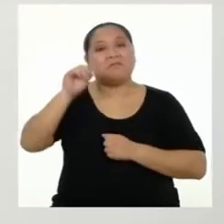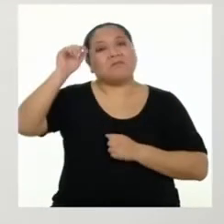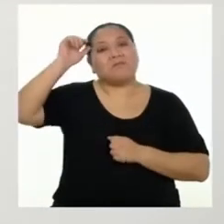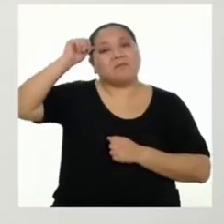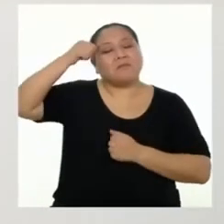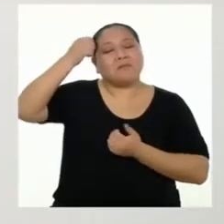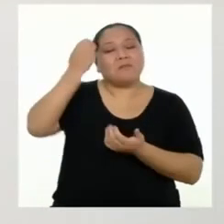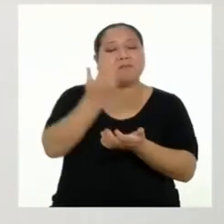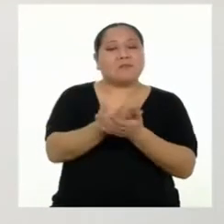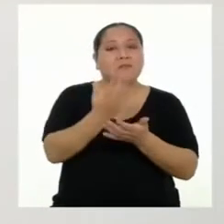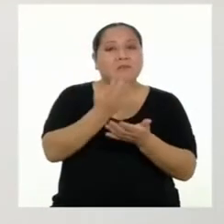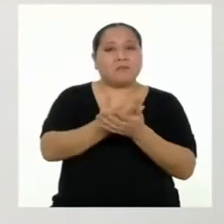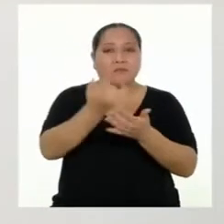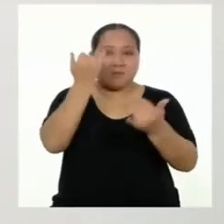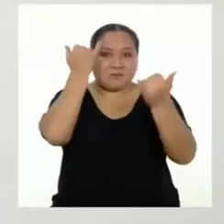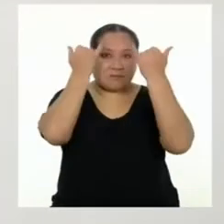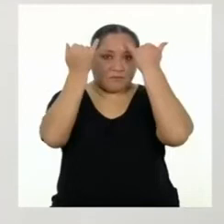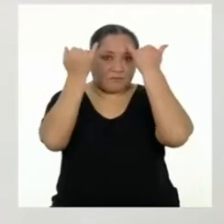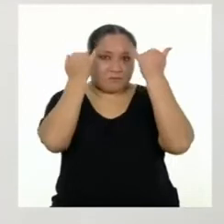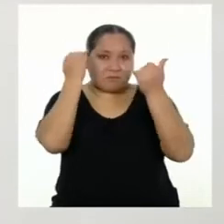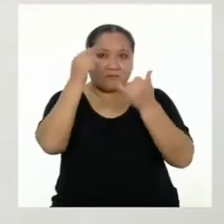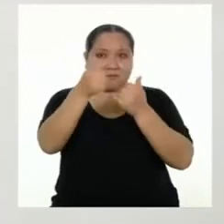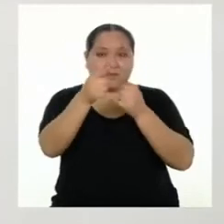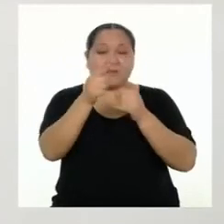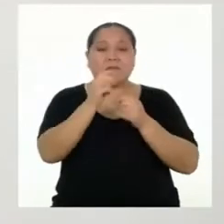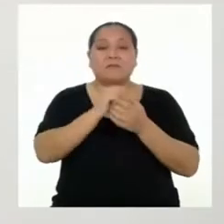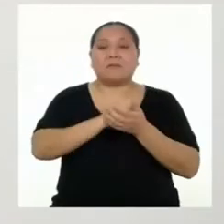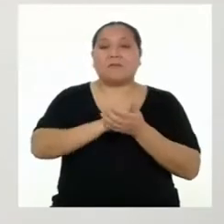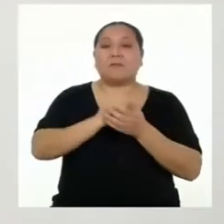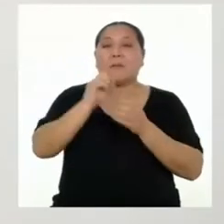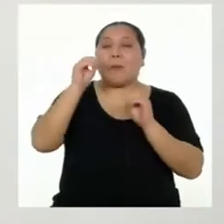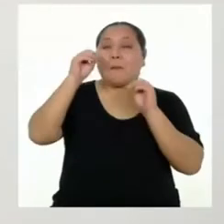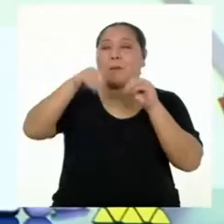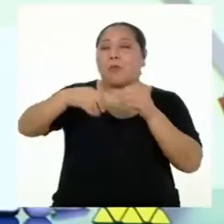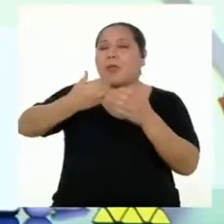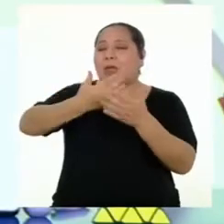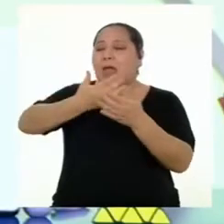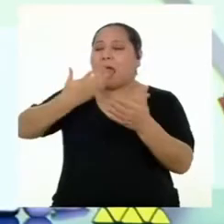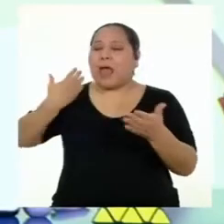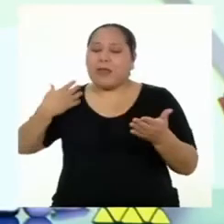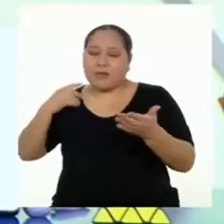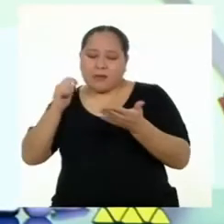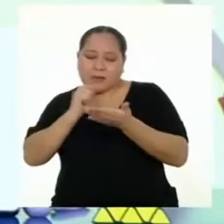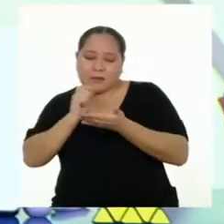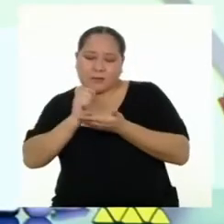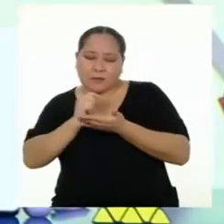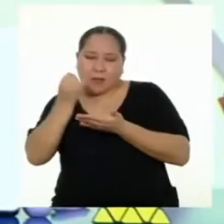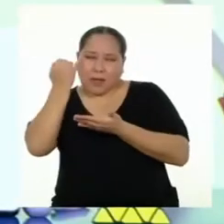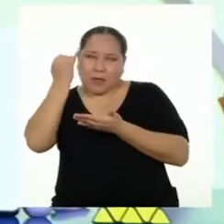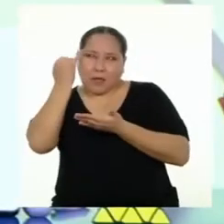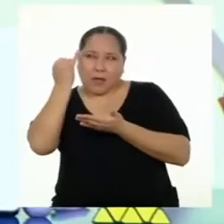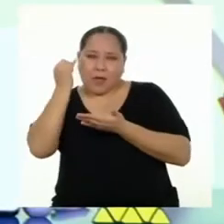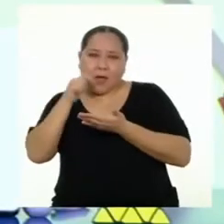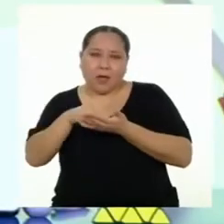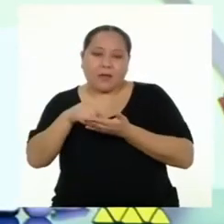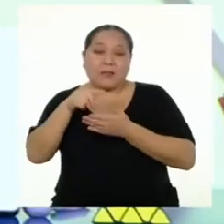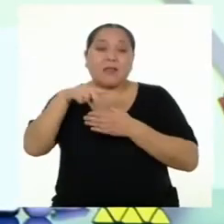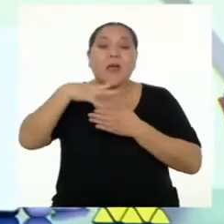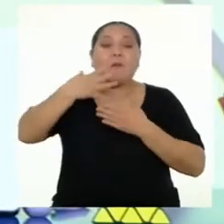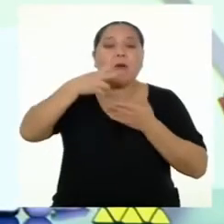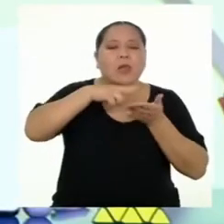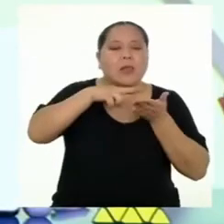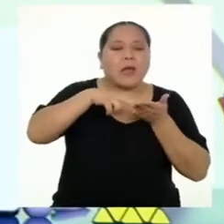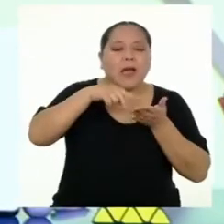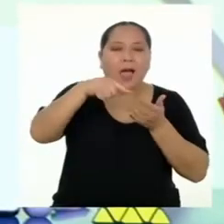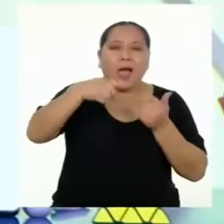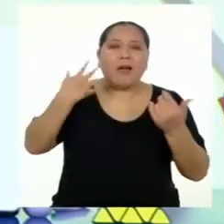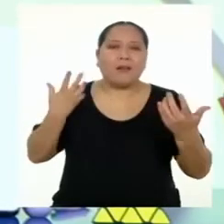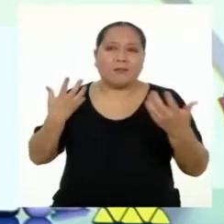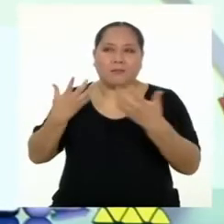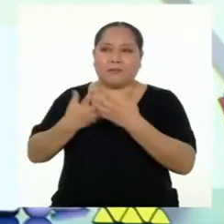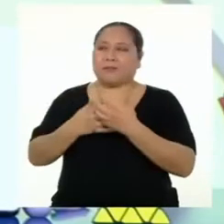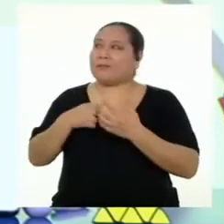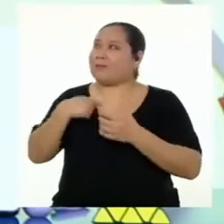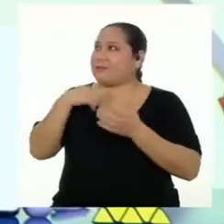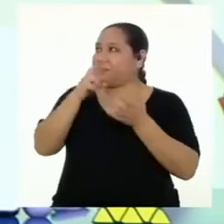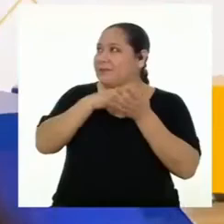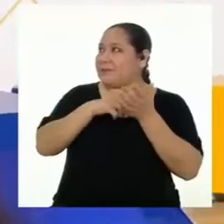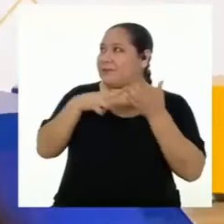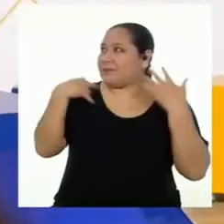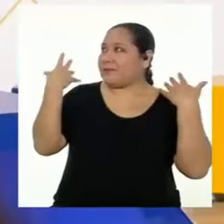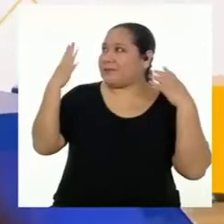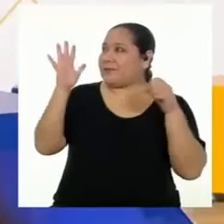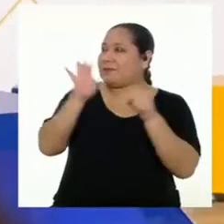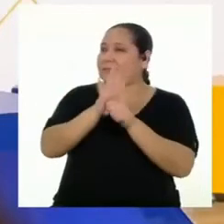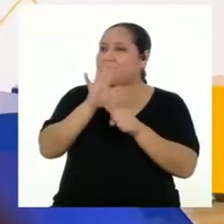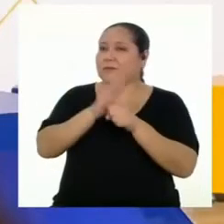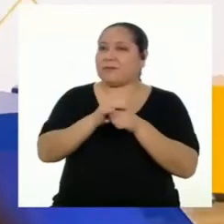Recuerden verificar las ideas que plantean antes de cada lectura. Profesora, le leo lo que estuve escribiendo antes y ya completé.